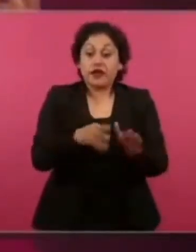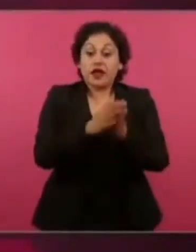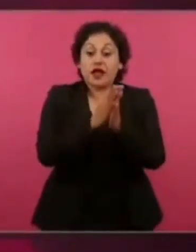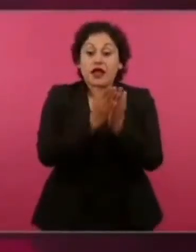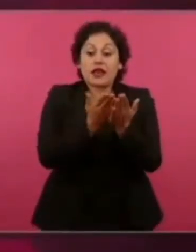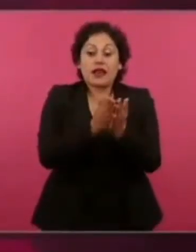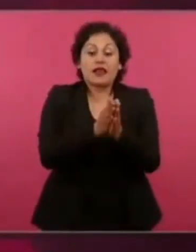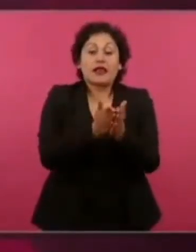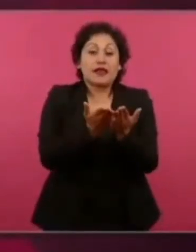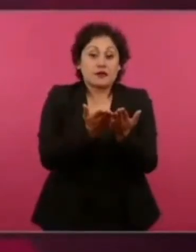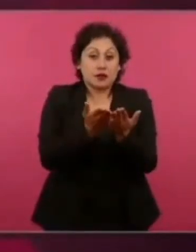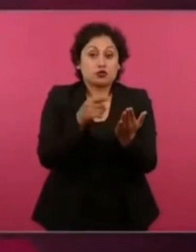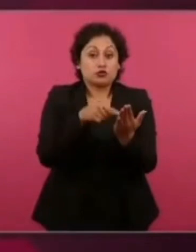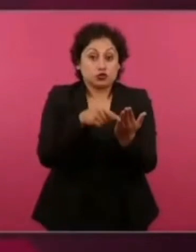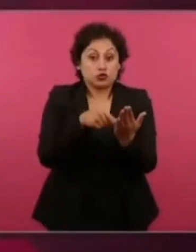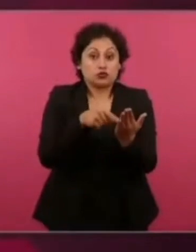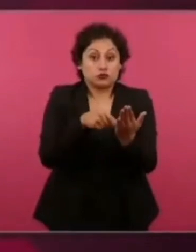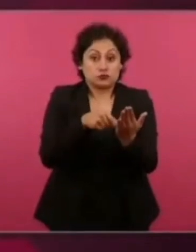con contenidos